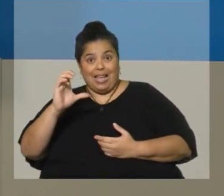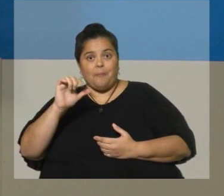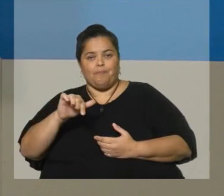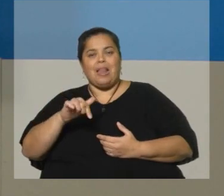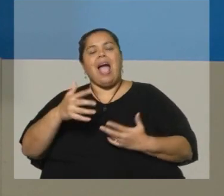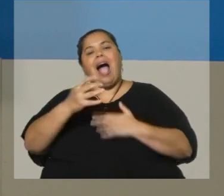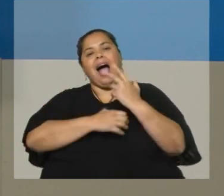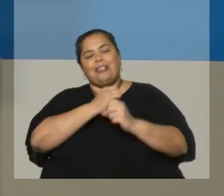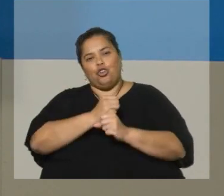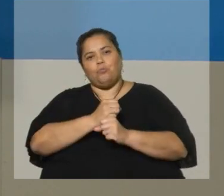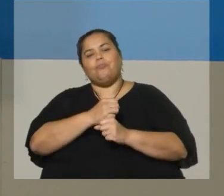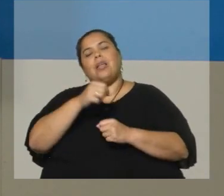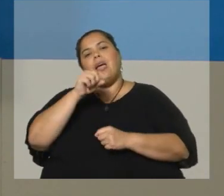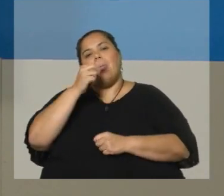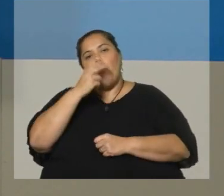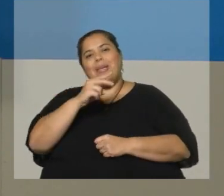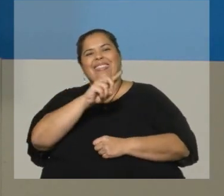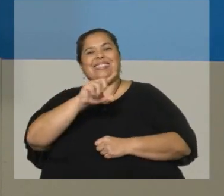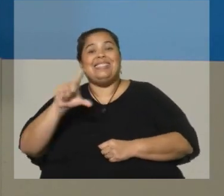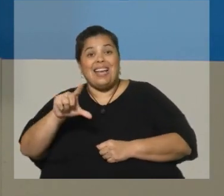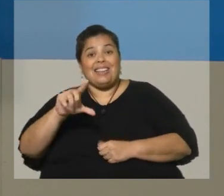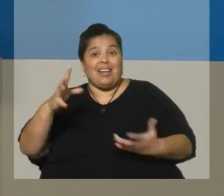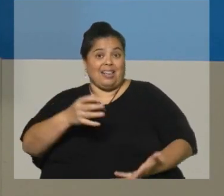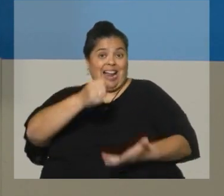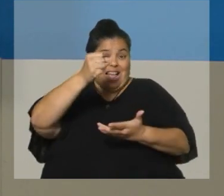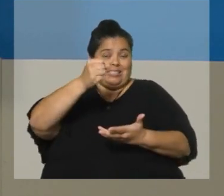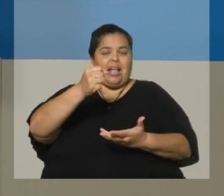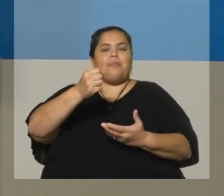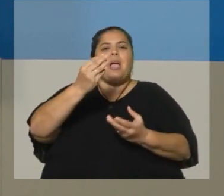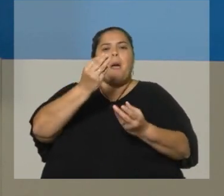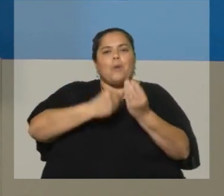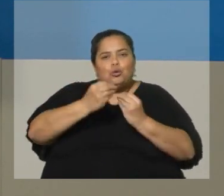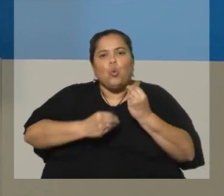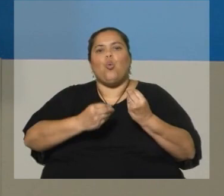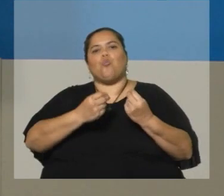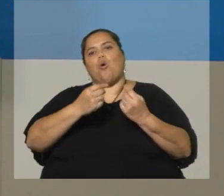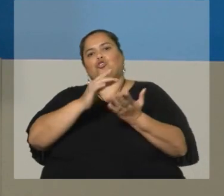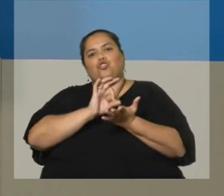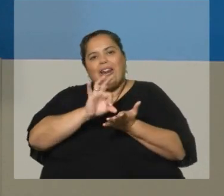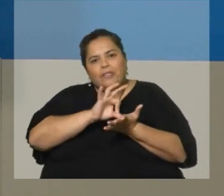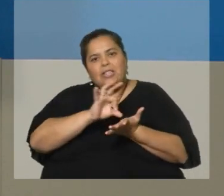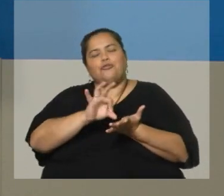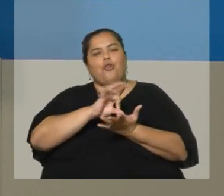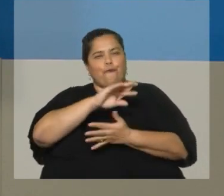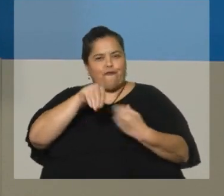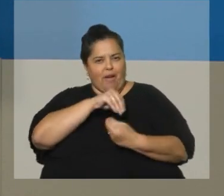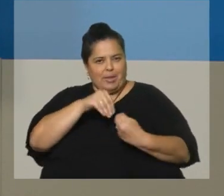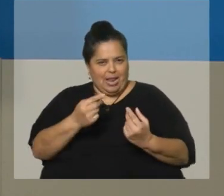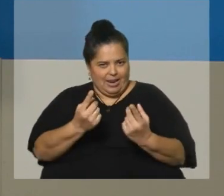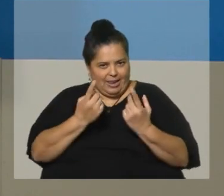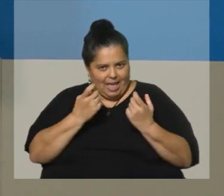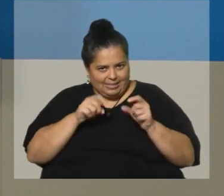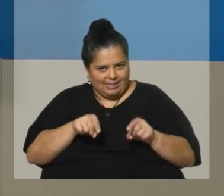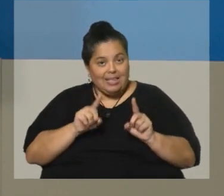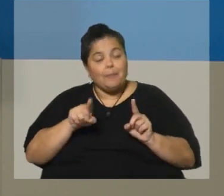2016-2017. Por tanto, es un nuevo IPC con una canasta de consumo más actualizada de los uruguayos. Lo mismo hemos hecho con